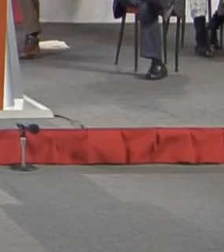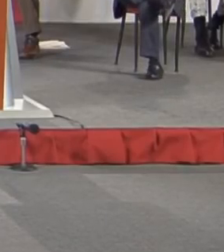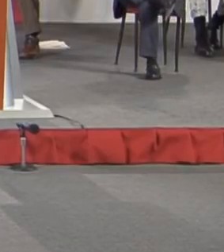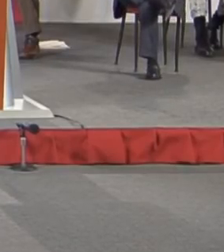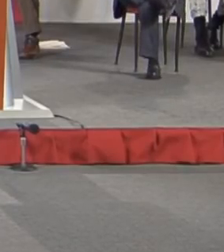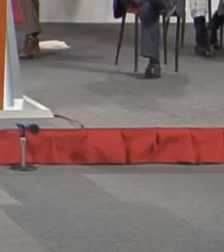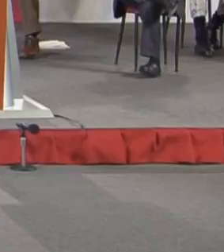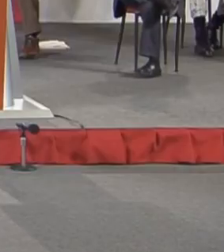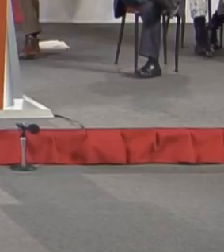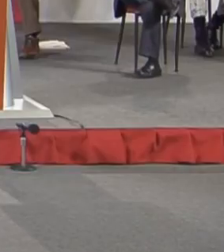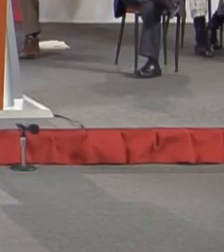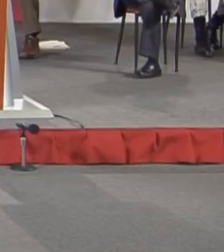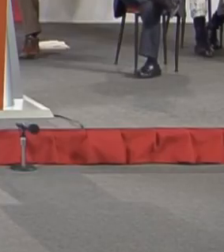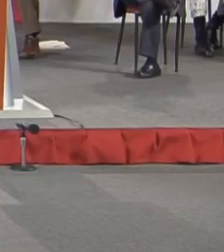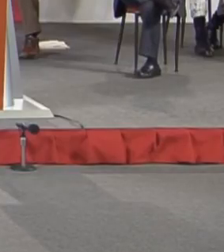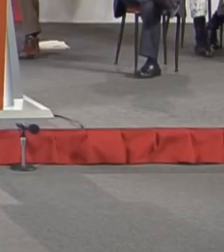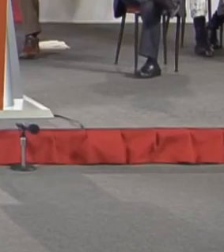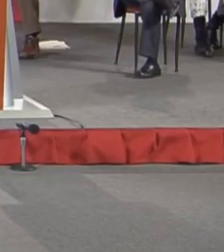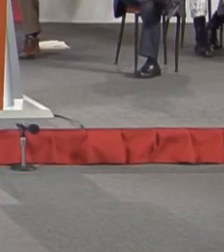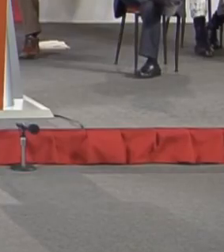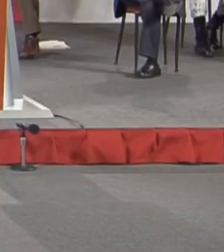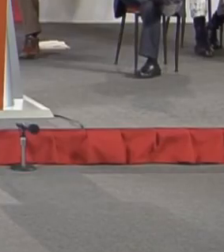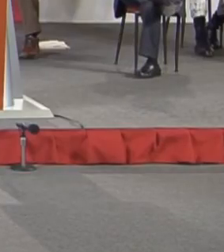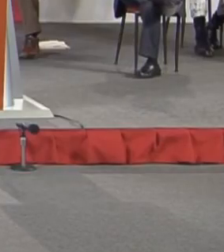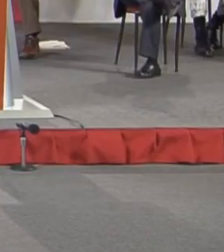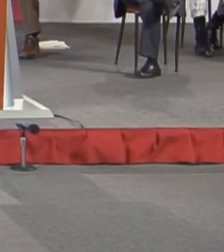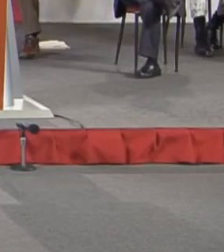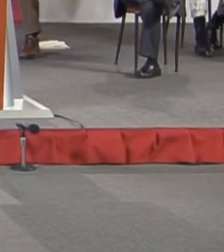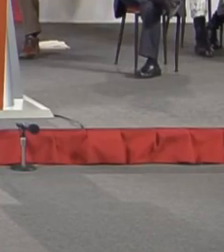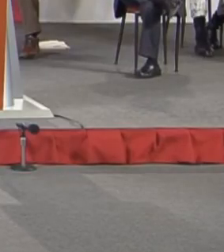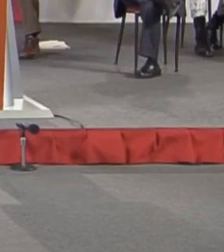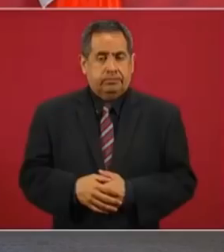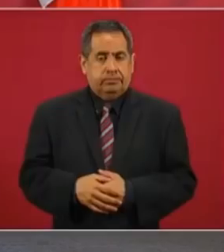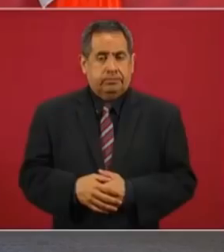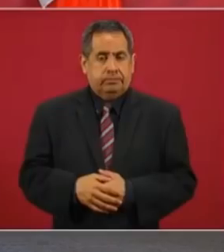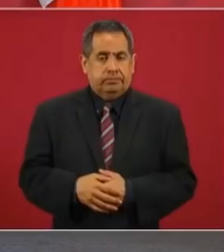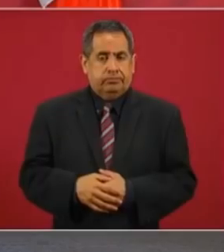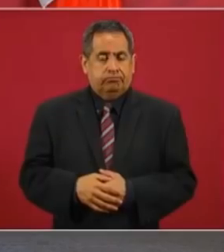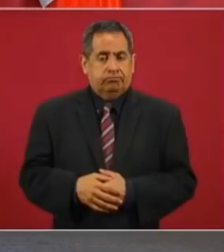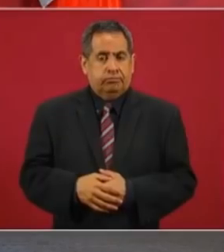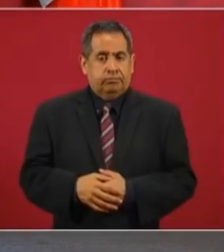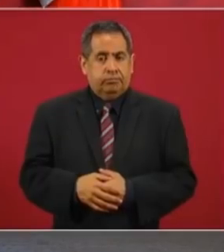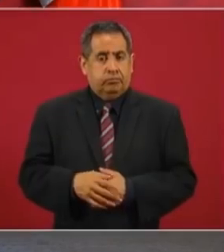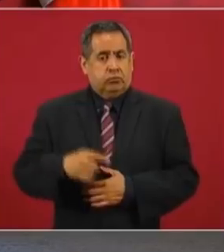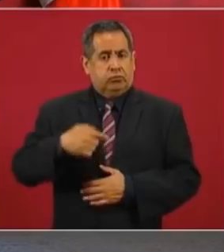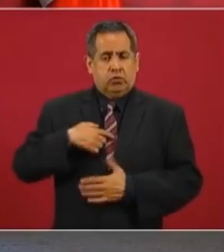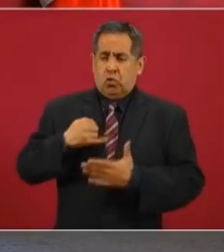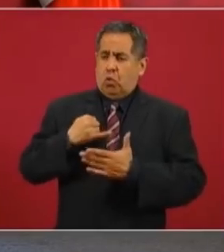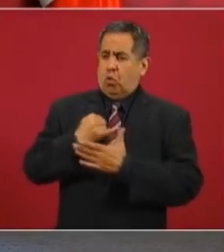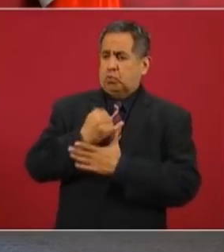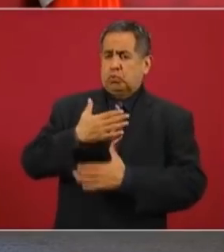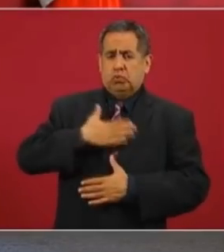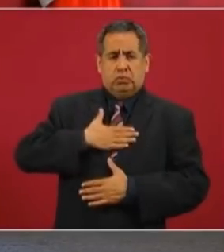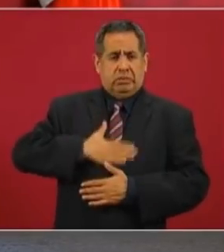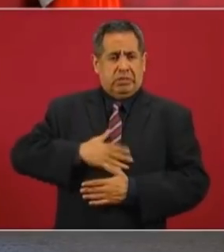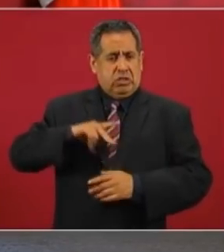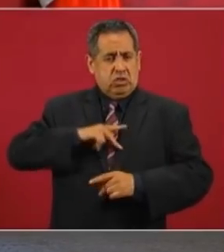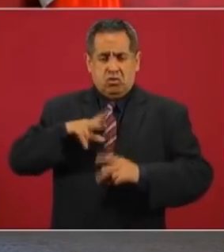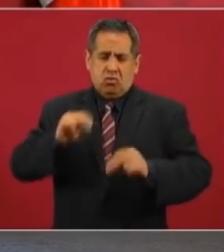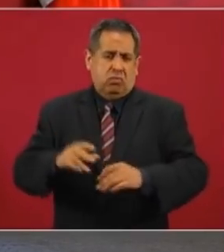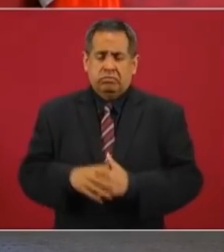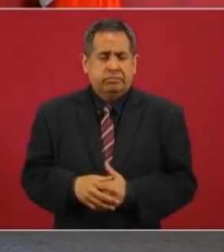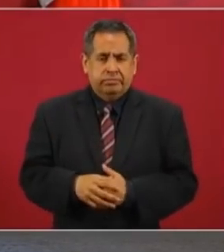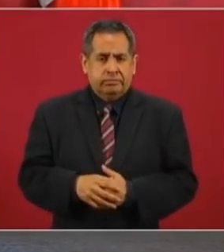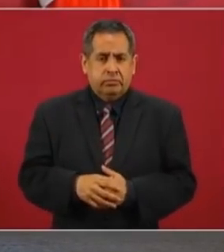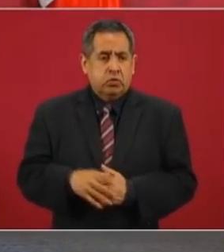Y lo complementario, ni